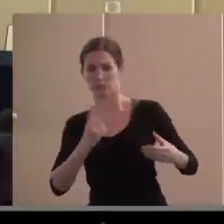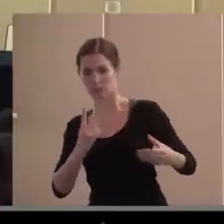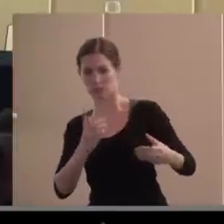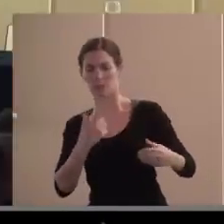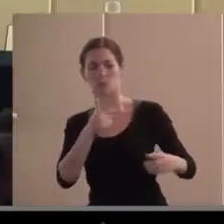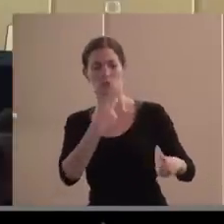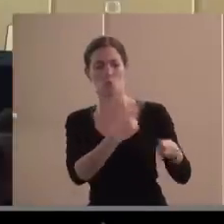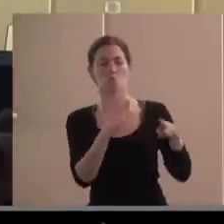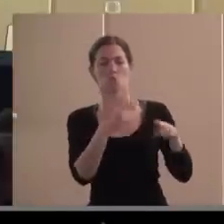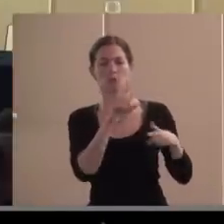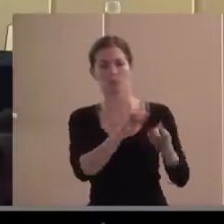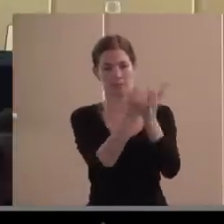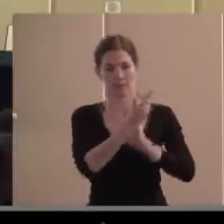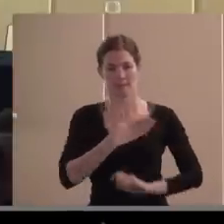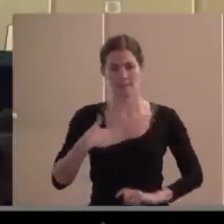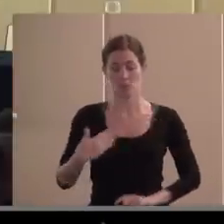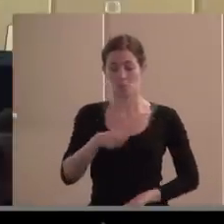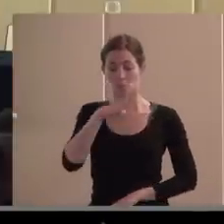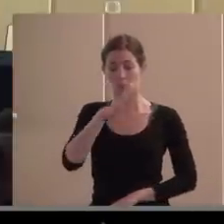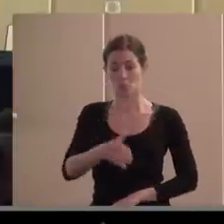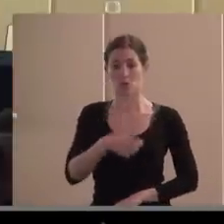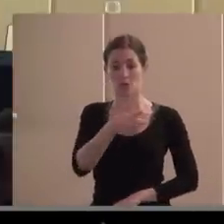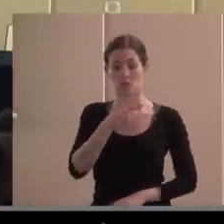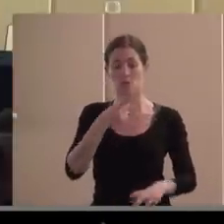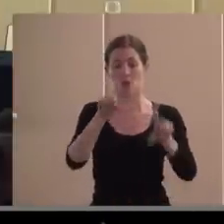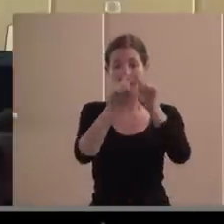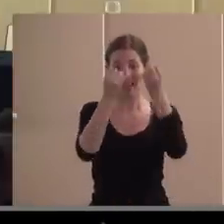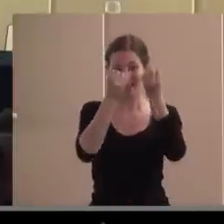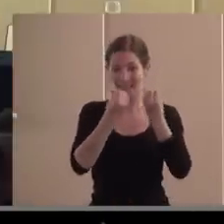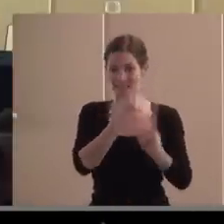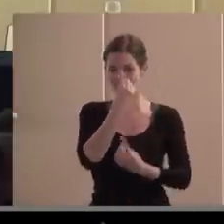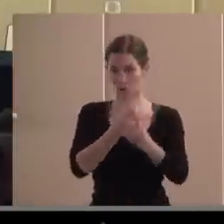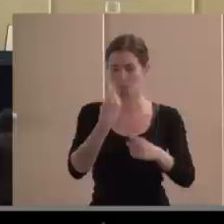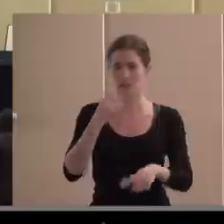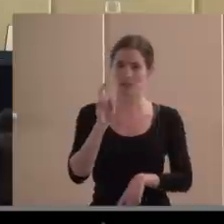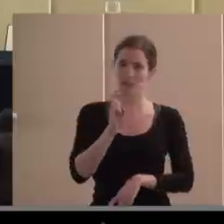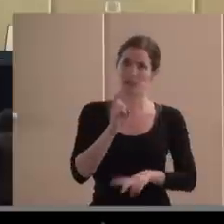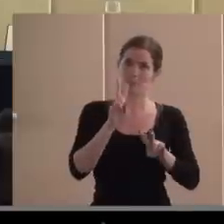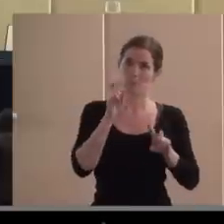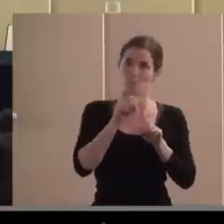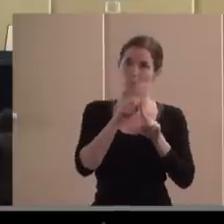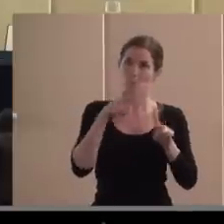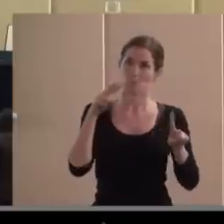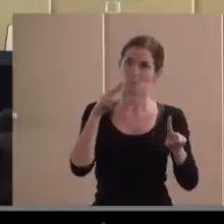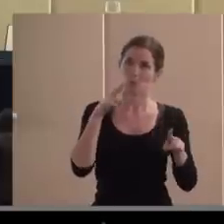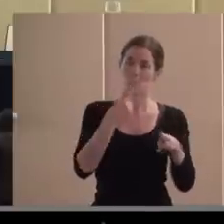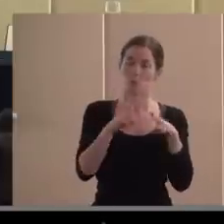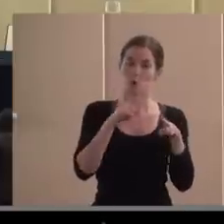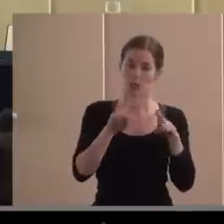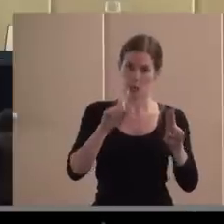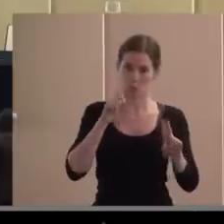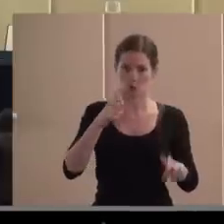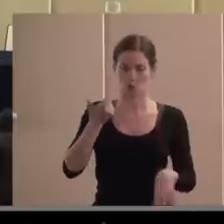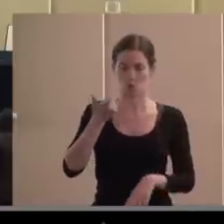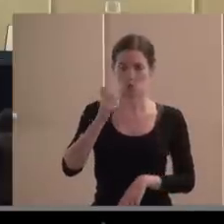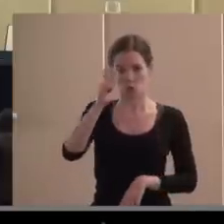las entidades que tienen un origen político, en el mejor y más noble sentido de la palabra, aunque ahora ya hablar de política es casi